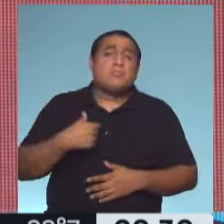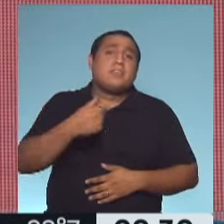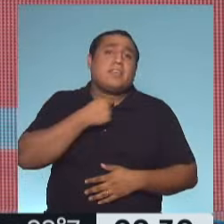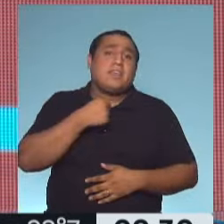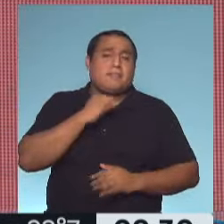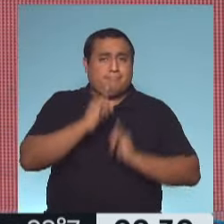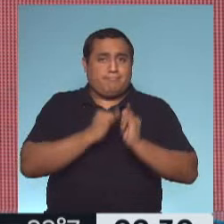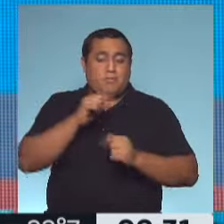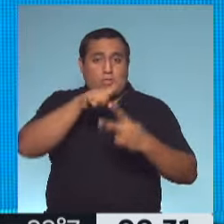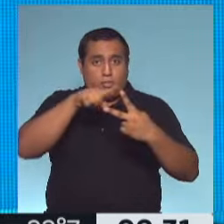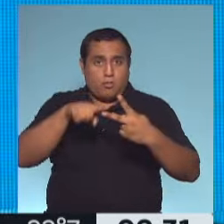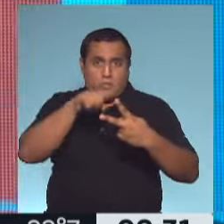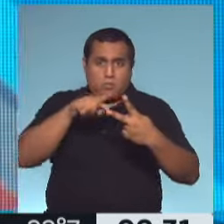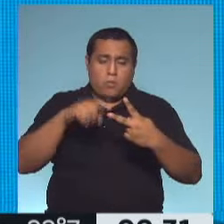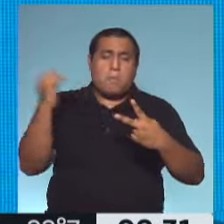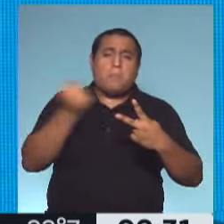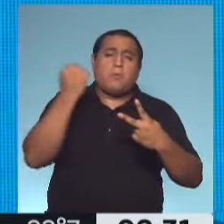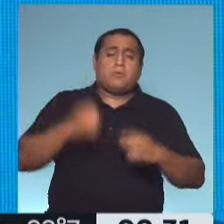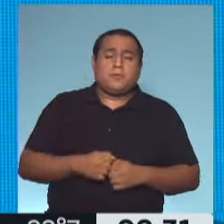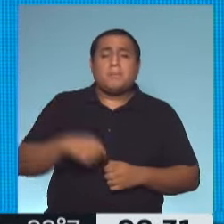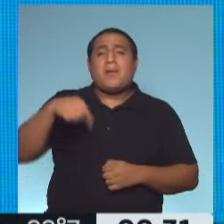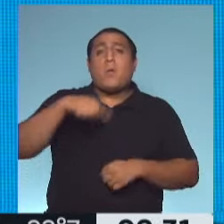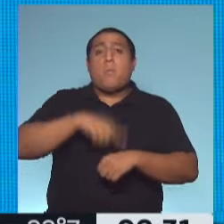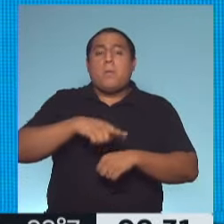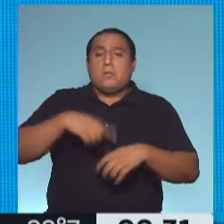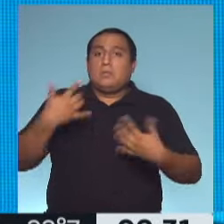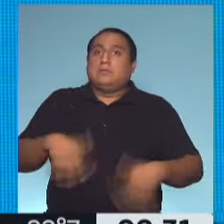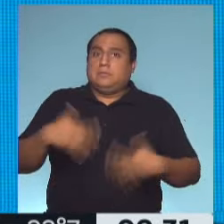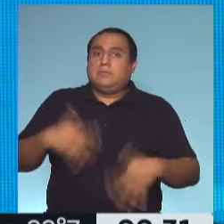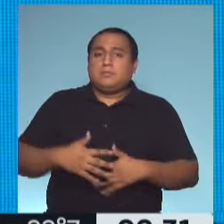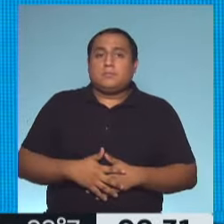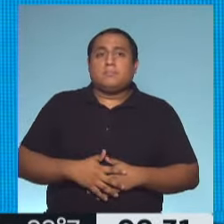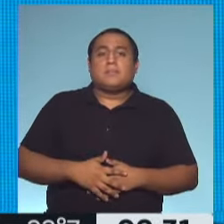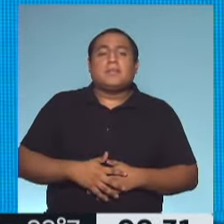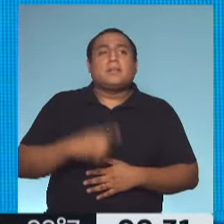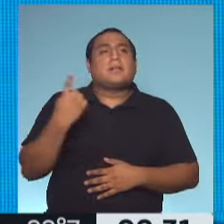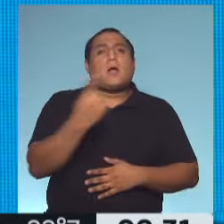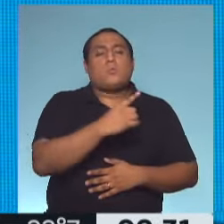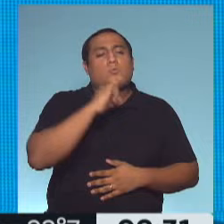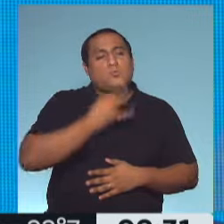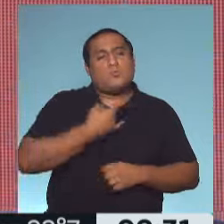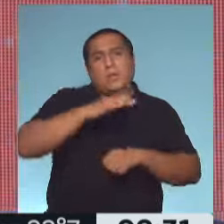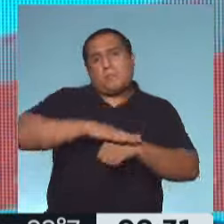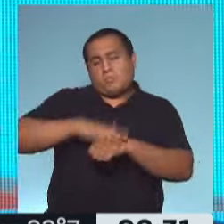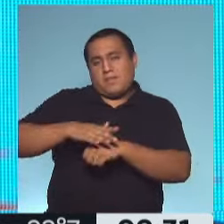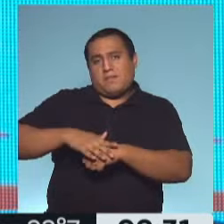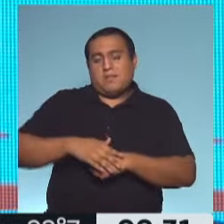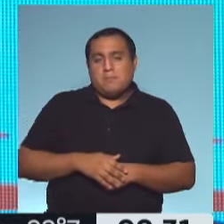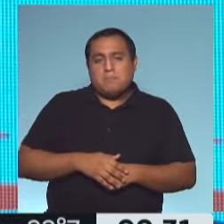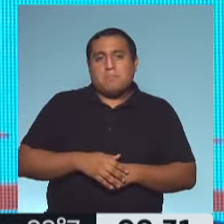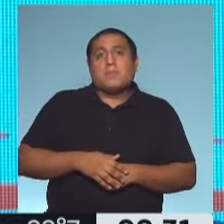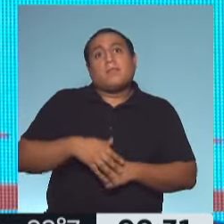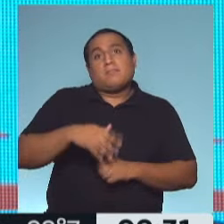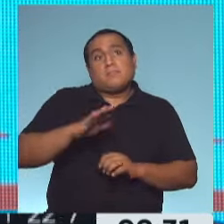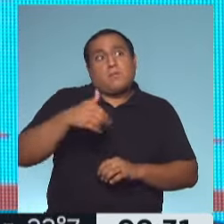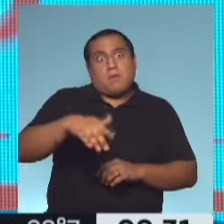remarcar dos cuestiones esenciales. Estamos en un momento muy importante donde el compromiso de cada uno de nosotros definitivamente va